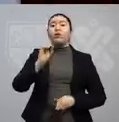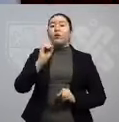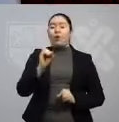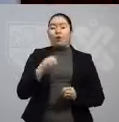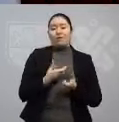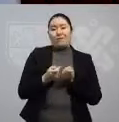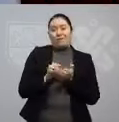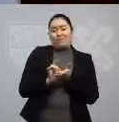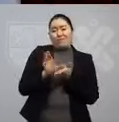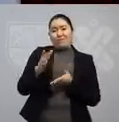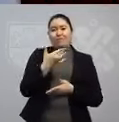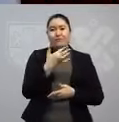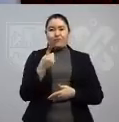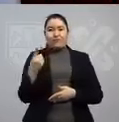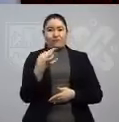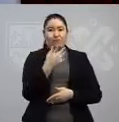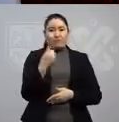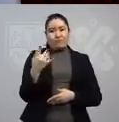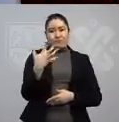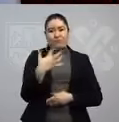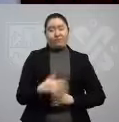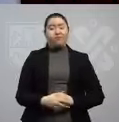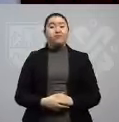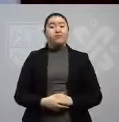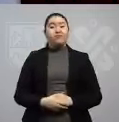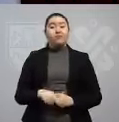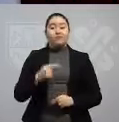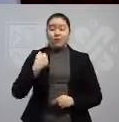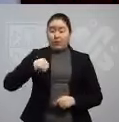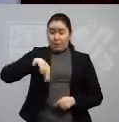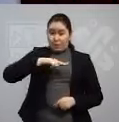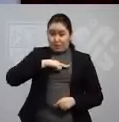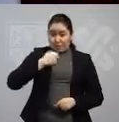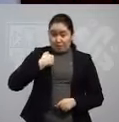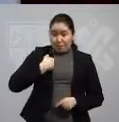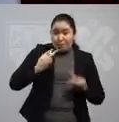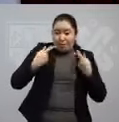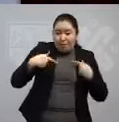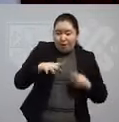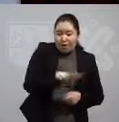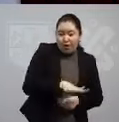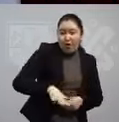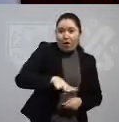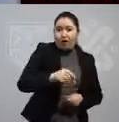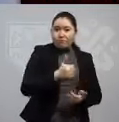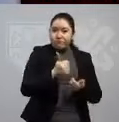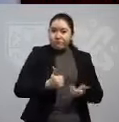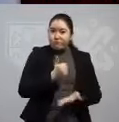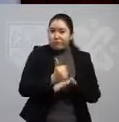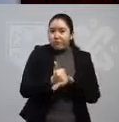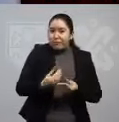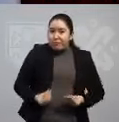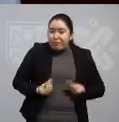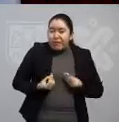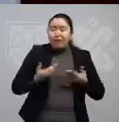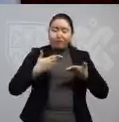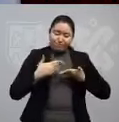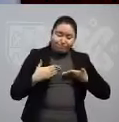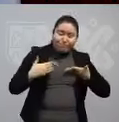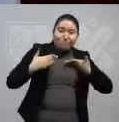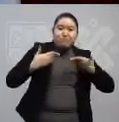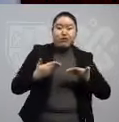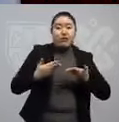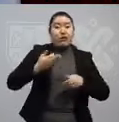o al SMS 51515. Confío en los habitantes de la ciudad. Nos